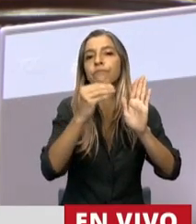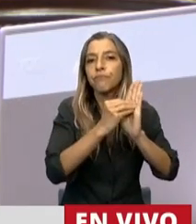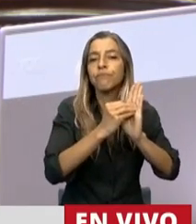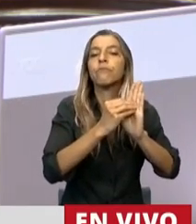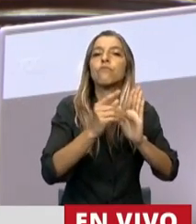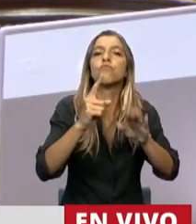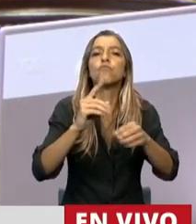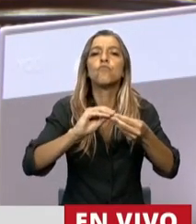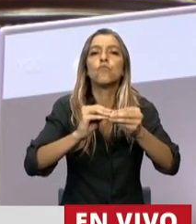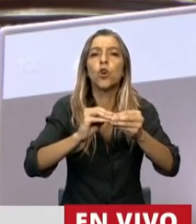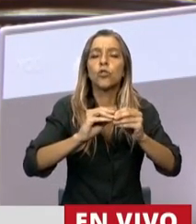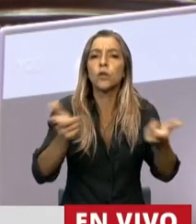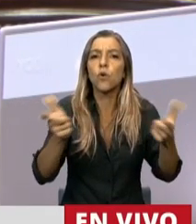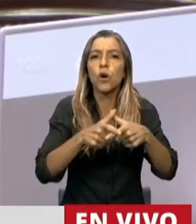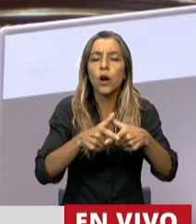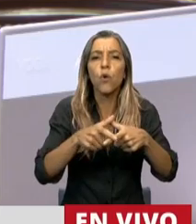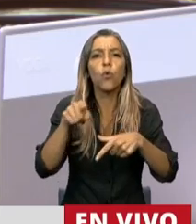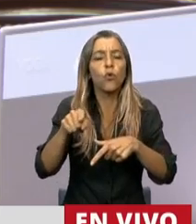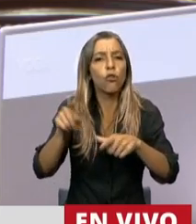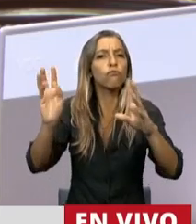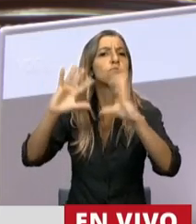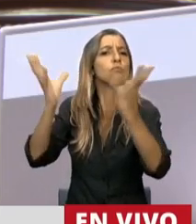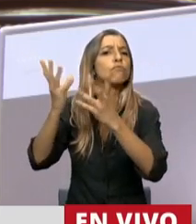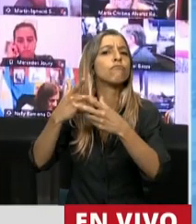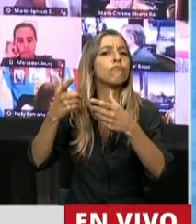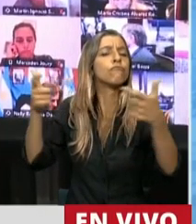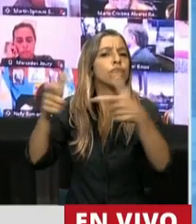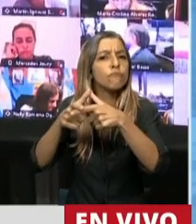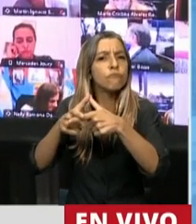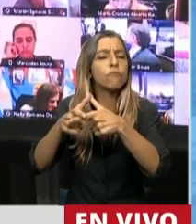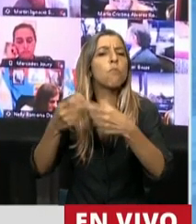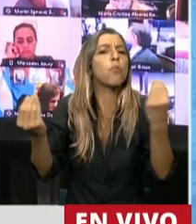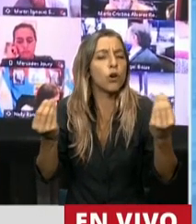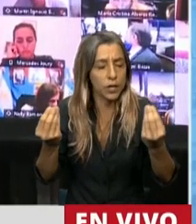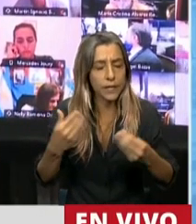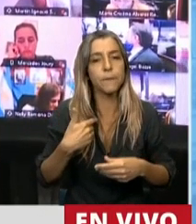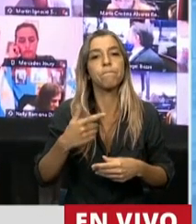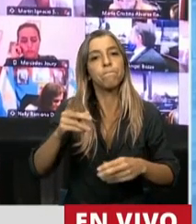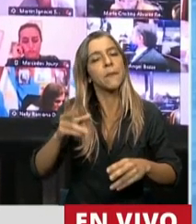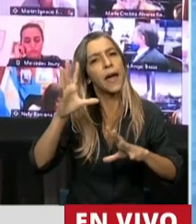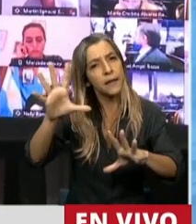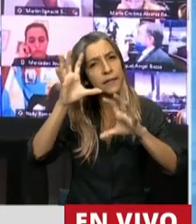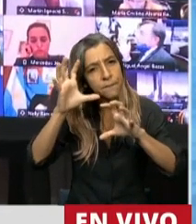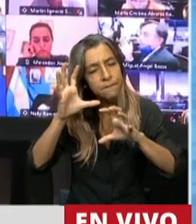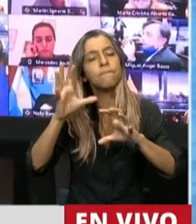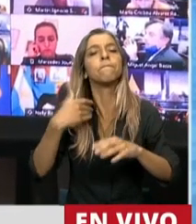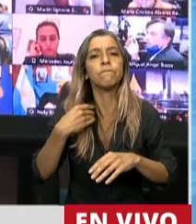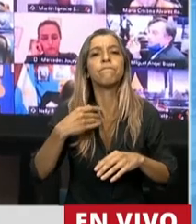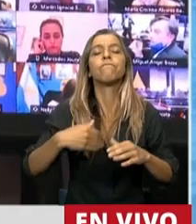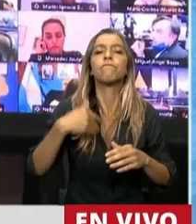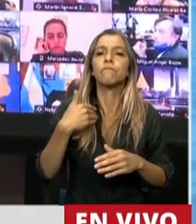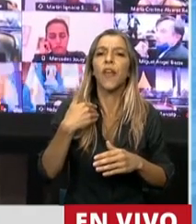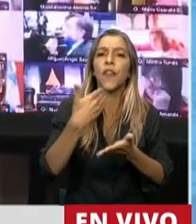reúne en la Organización Mundial de la Propiedad Intelectual, y dice, recordando los principios de no discriminación, de igualdad de